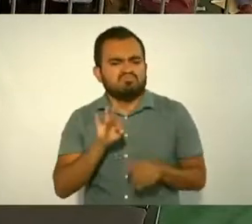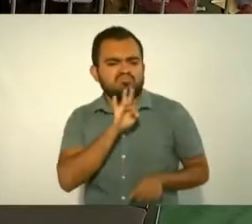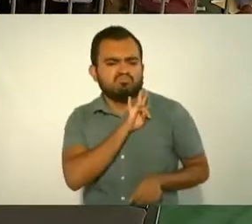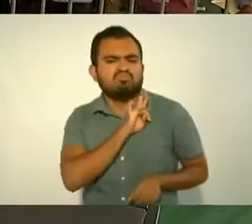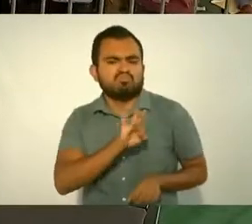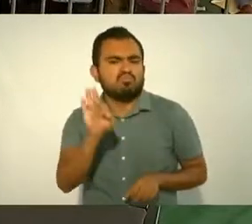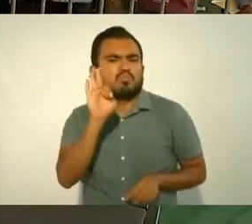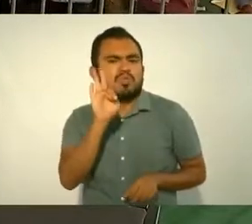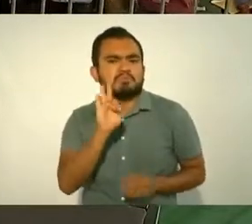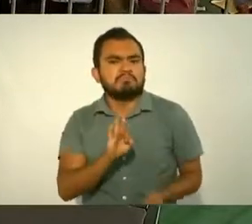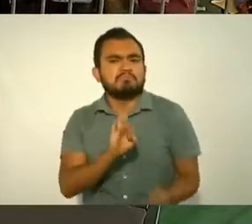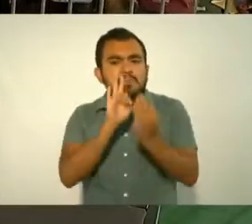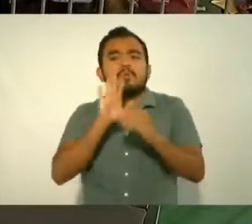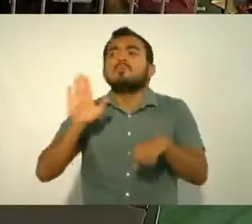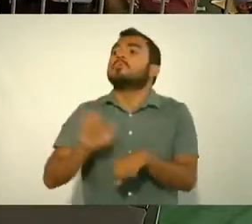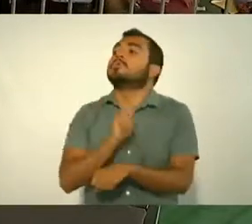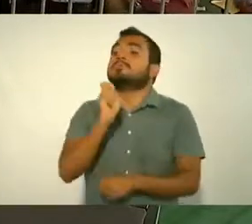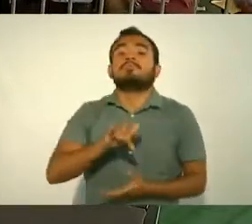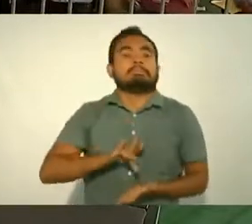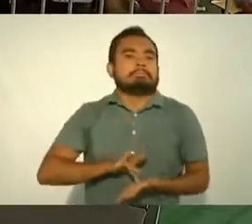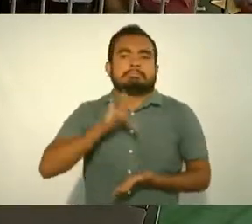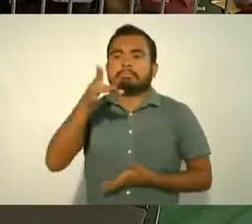un pueblo extraordinario,